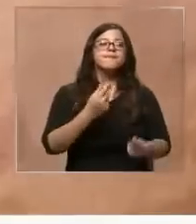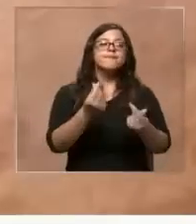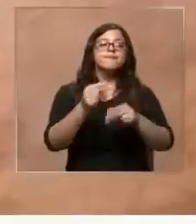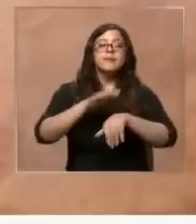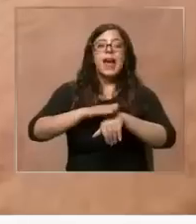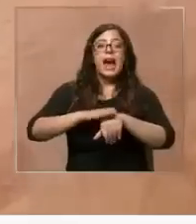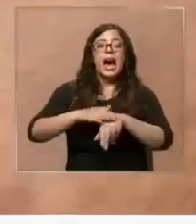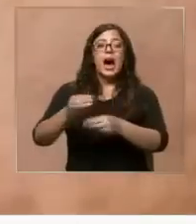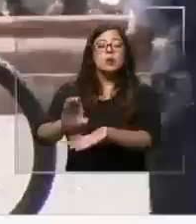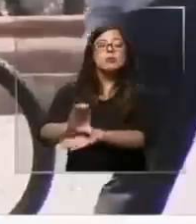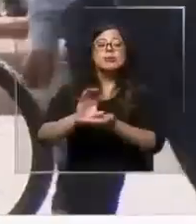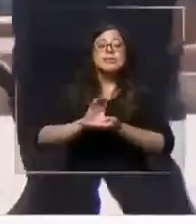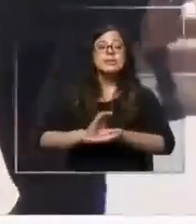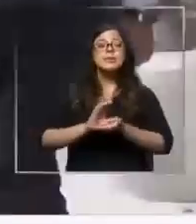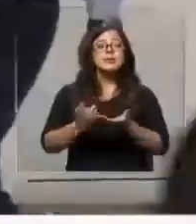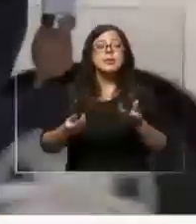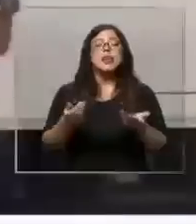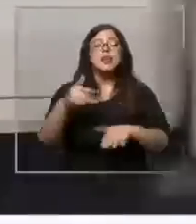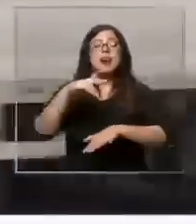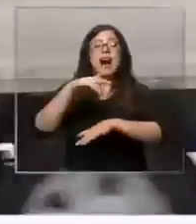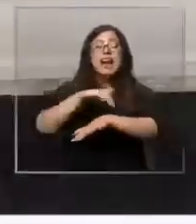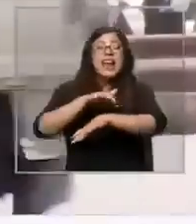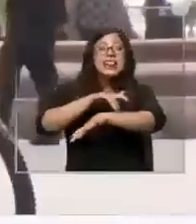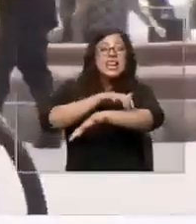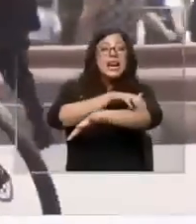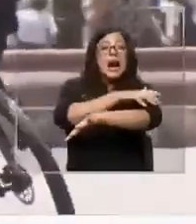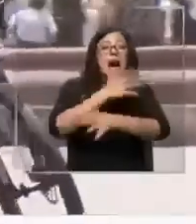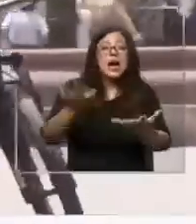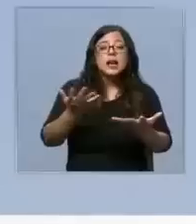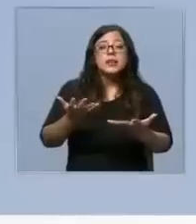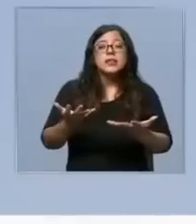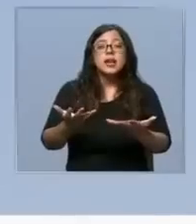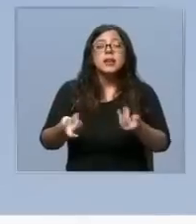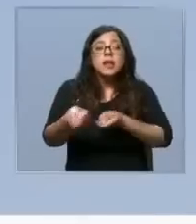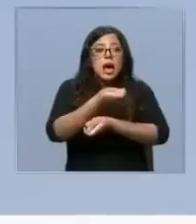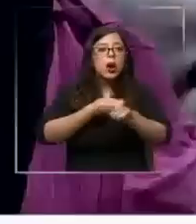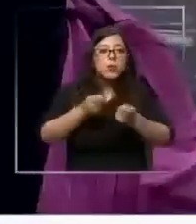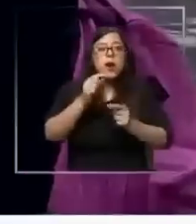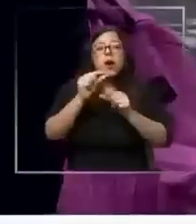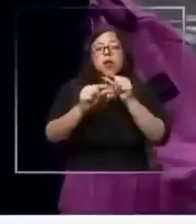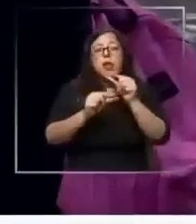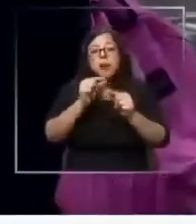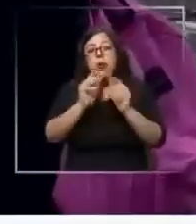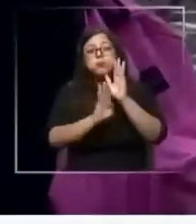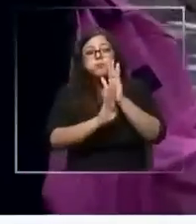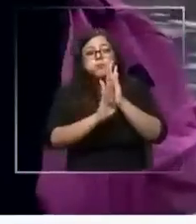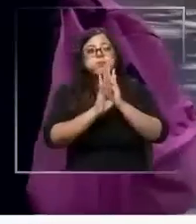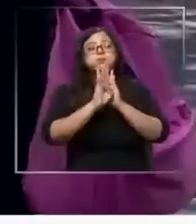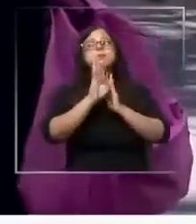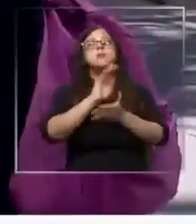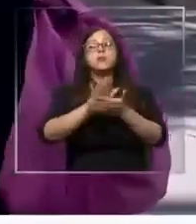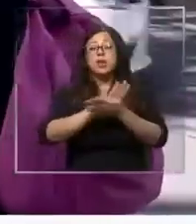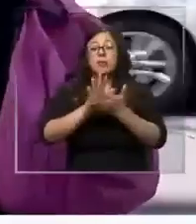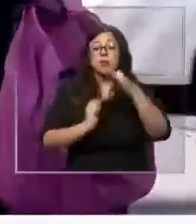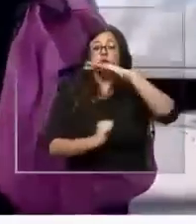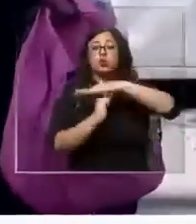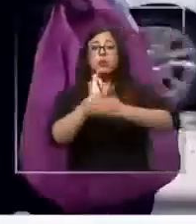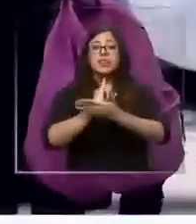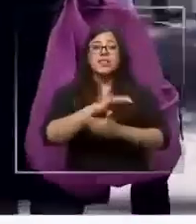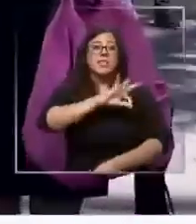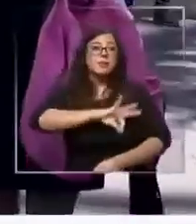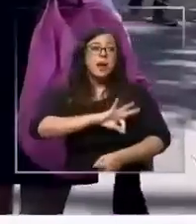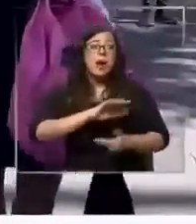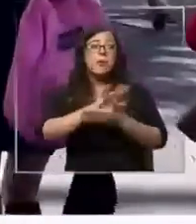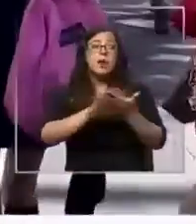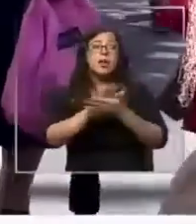de autopréstamo a la delicada economía que muy lentamente ha ido repuntando. Por ejemplo, según la Superintendencia de Pensiones,